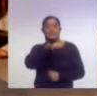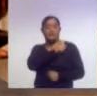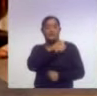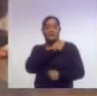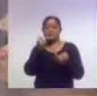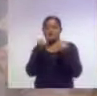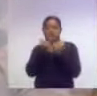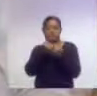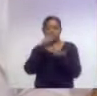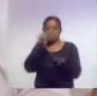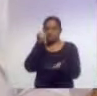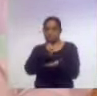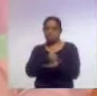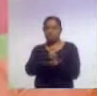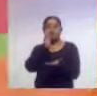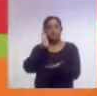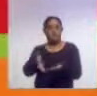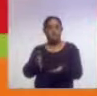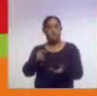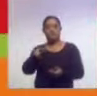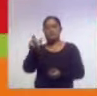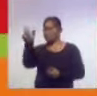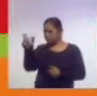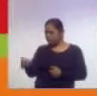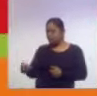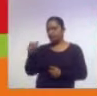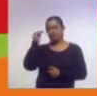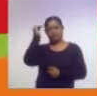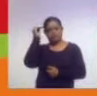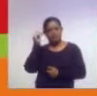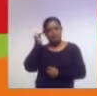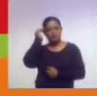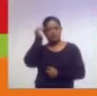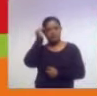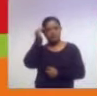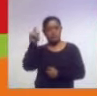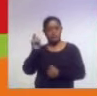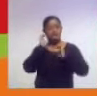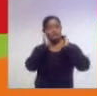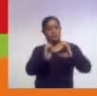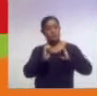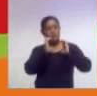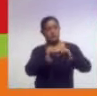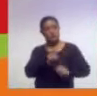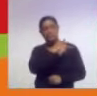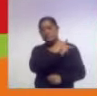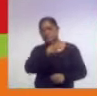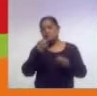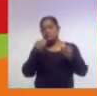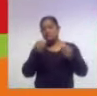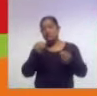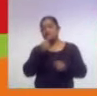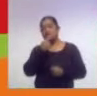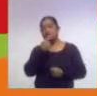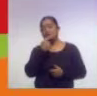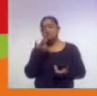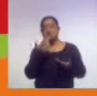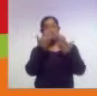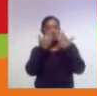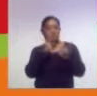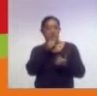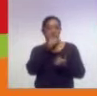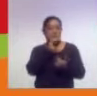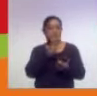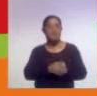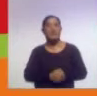establece una figura de un magistrado que protegía a los huérfanos. Pero más que protección, era de